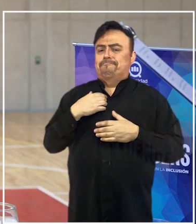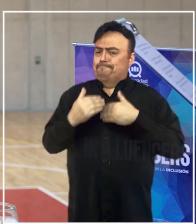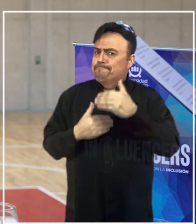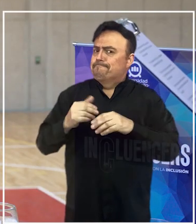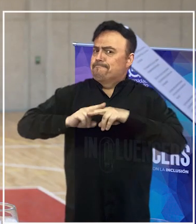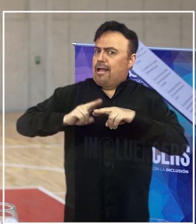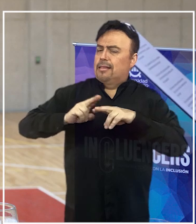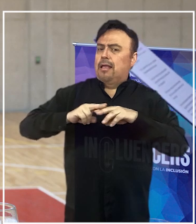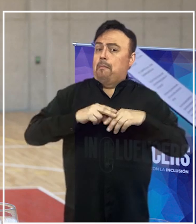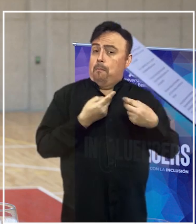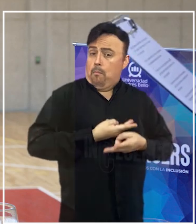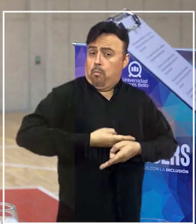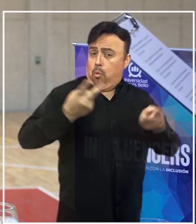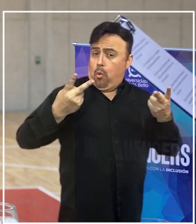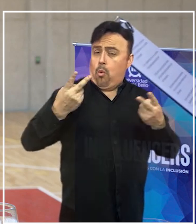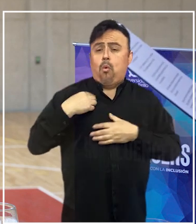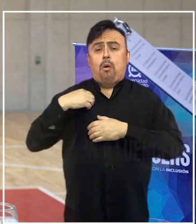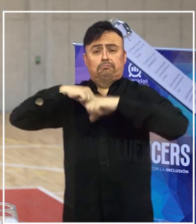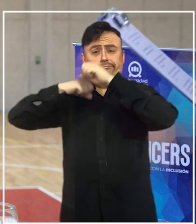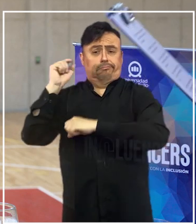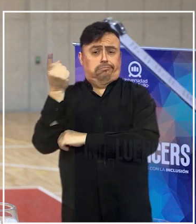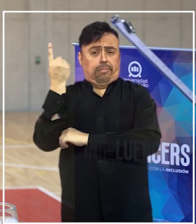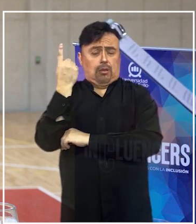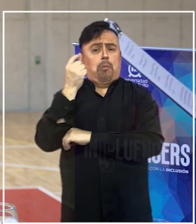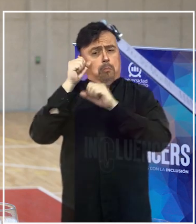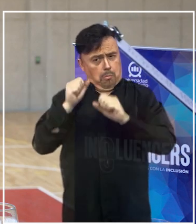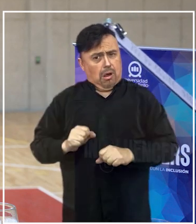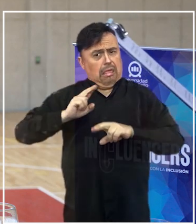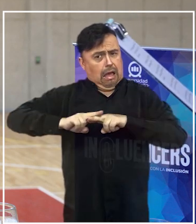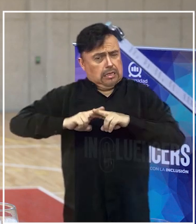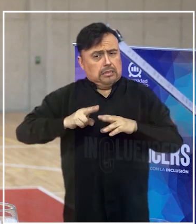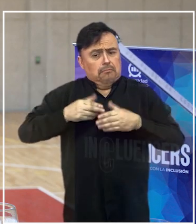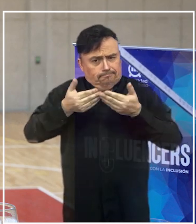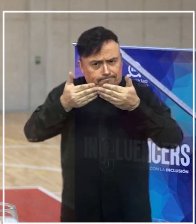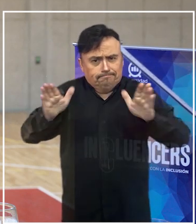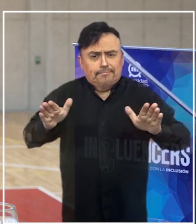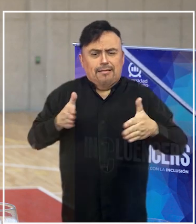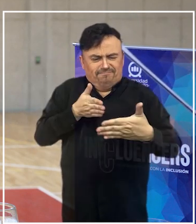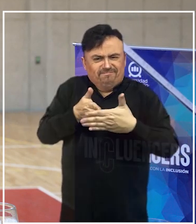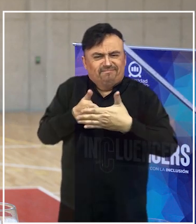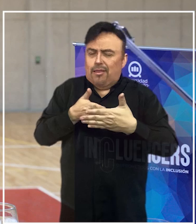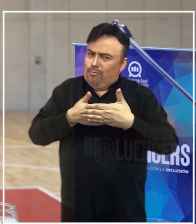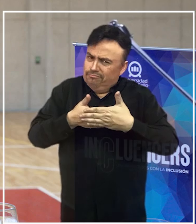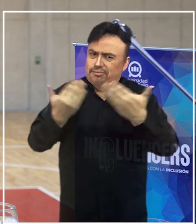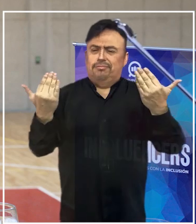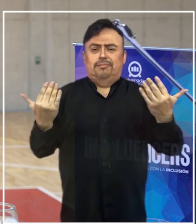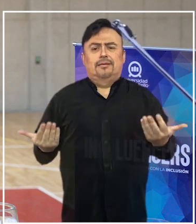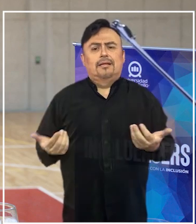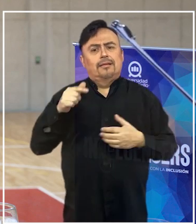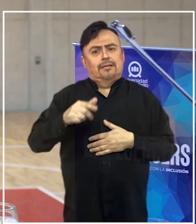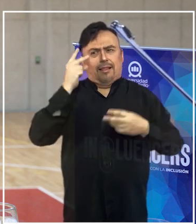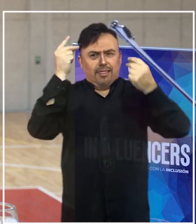el mundo público, desde el mundo privado también. Por eso menciono, porque creo que las instancias de